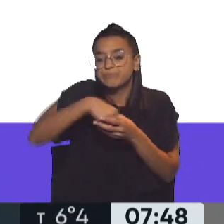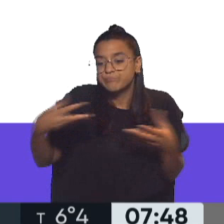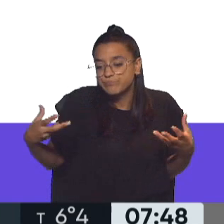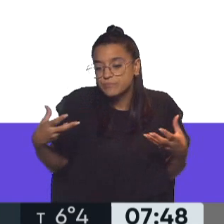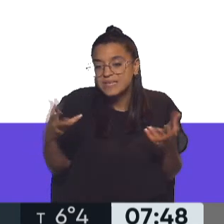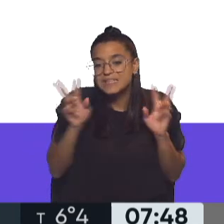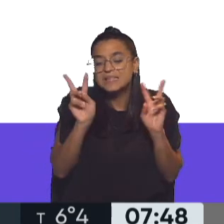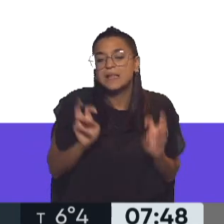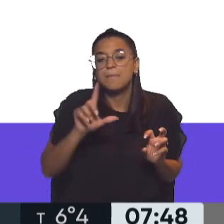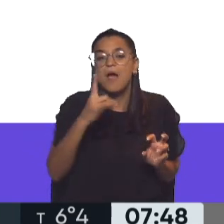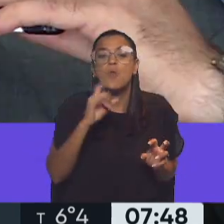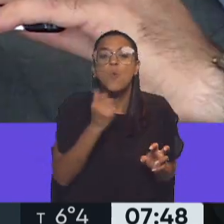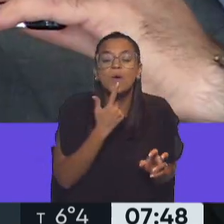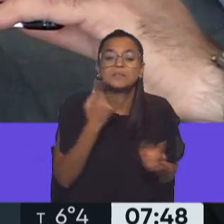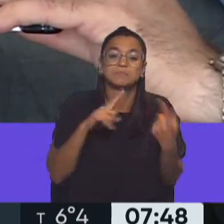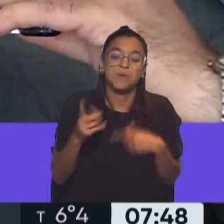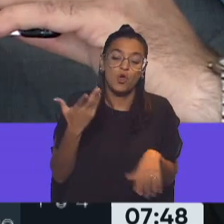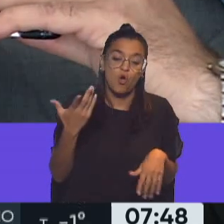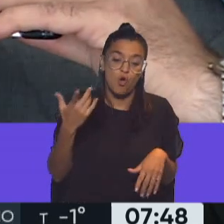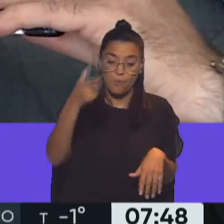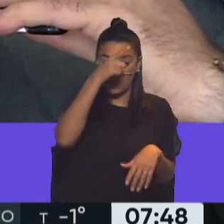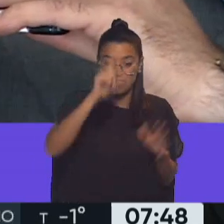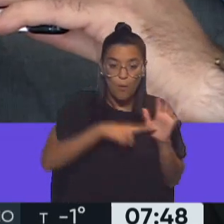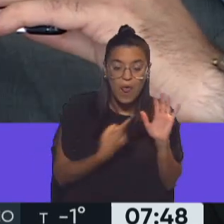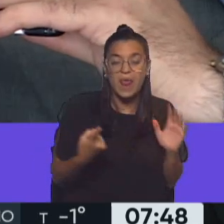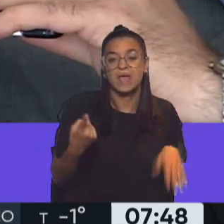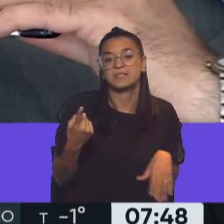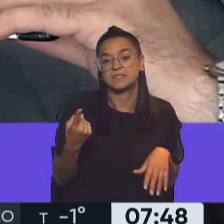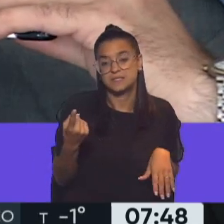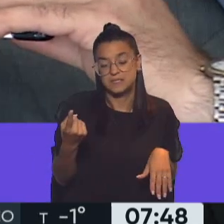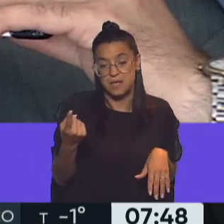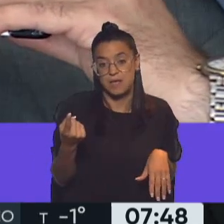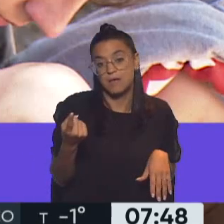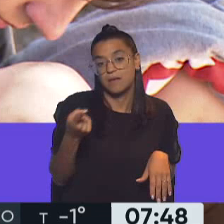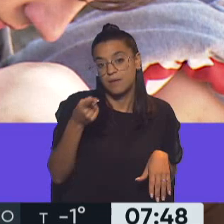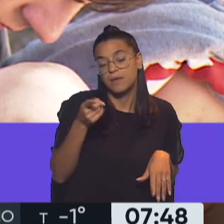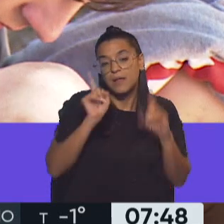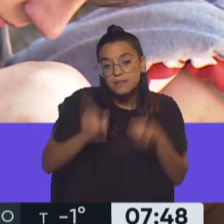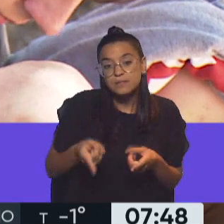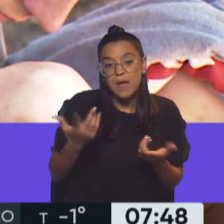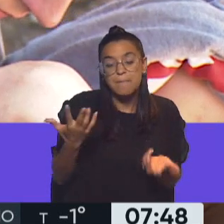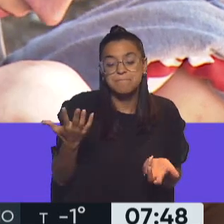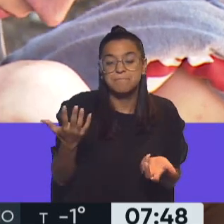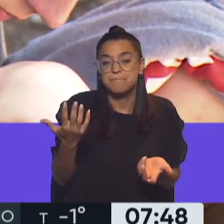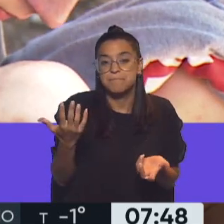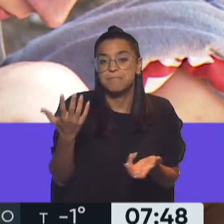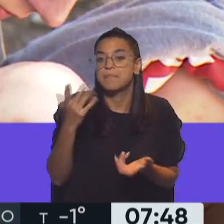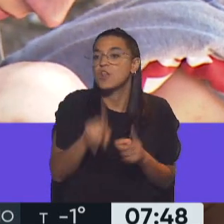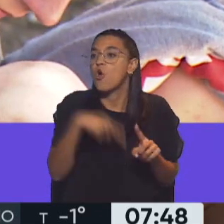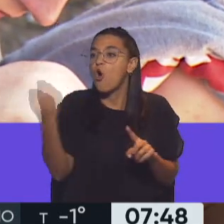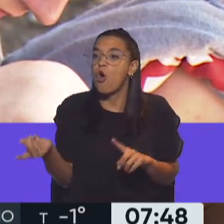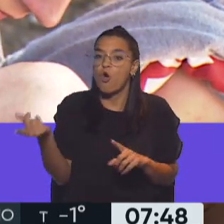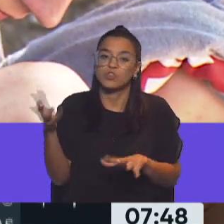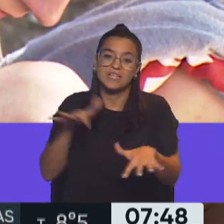puedo decirle que hay un hecho en la Bonaería, en la Provincia de Buenos Aires, con su salud libera, aquí está detenido a la familia, entonces pasó